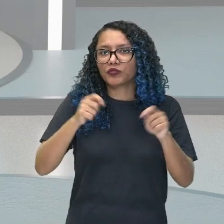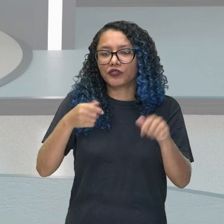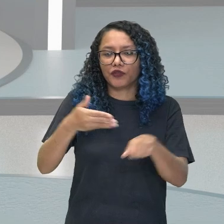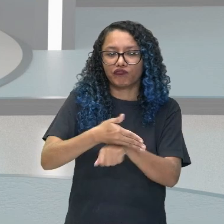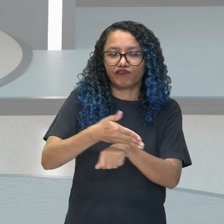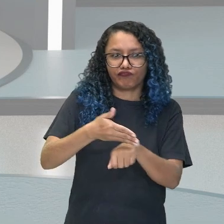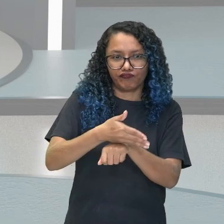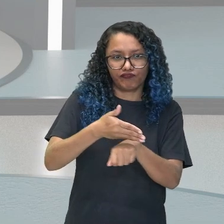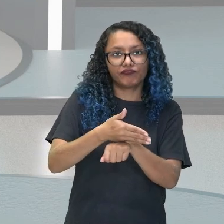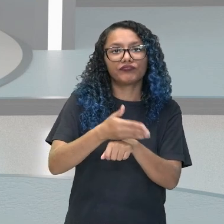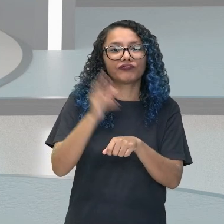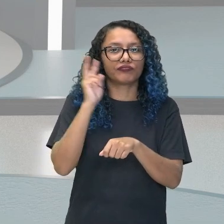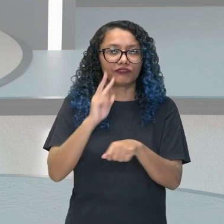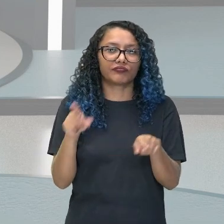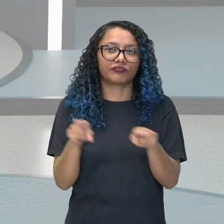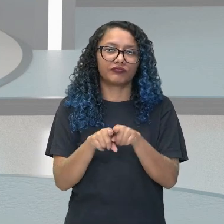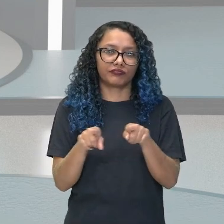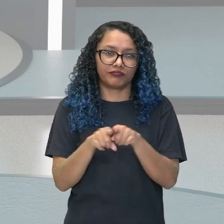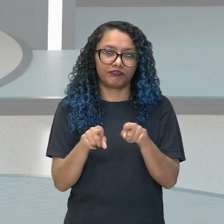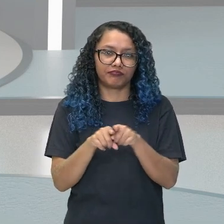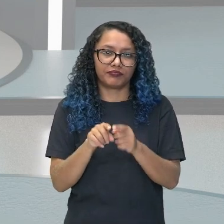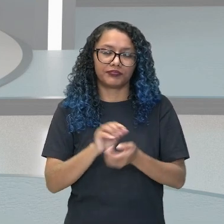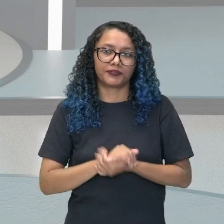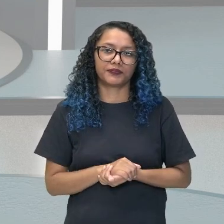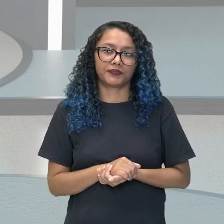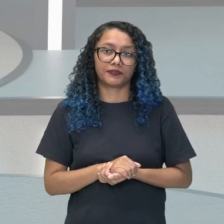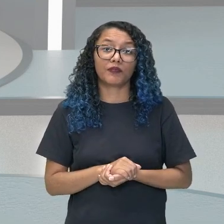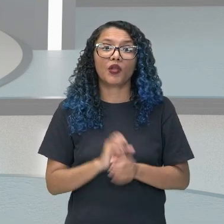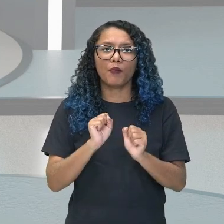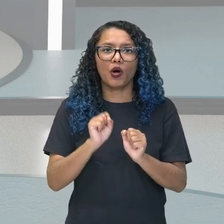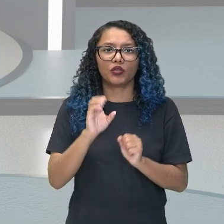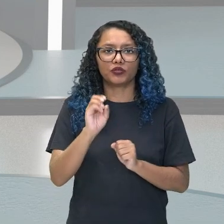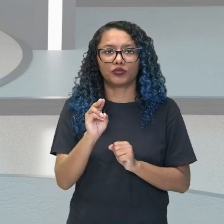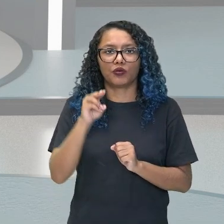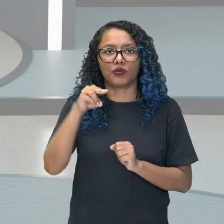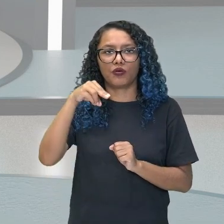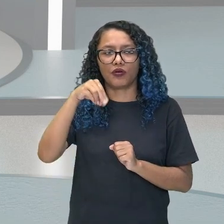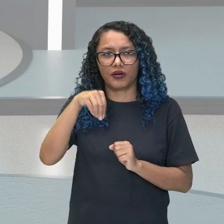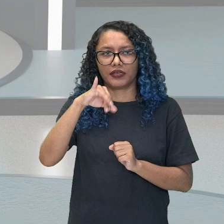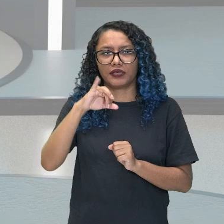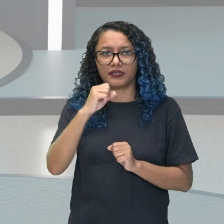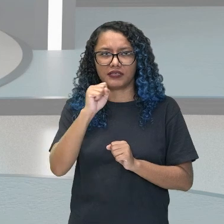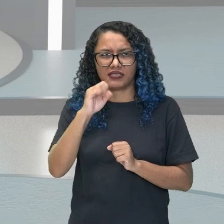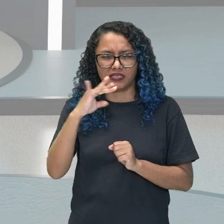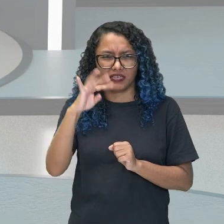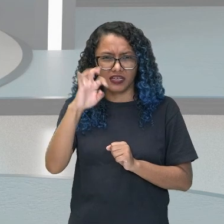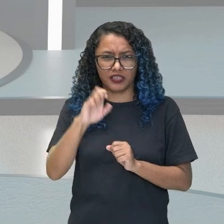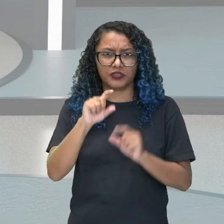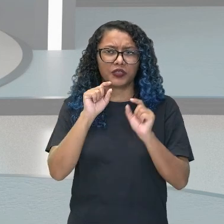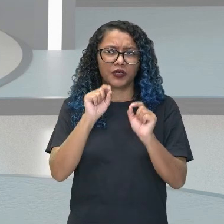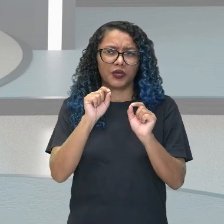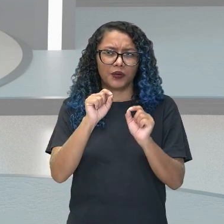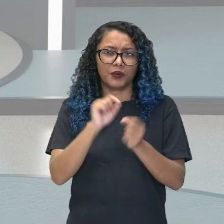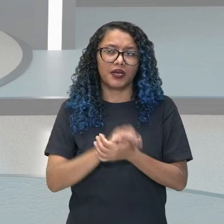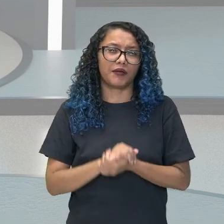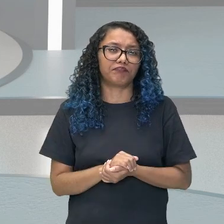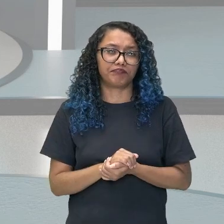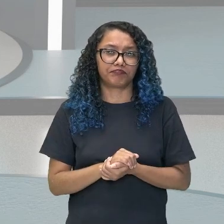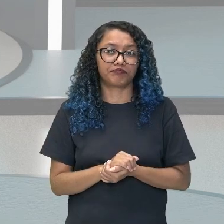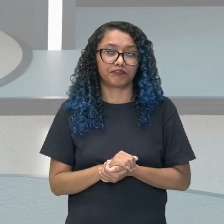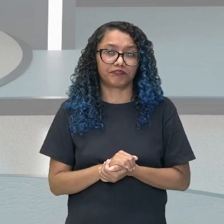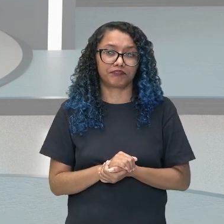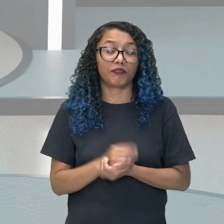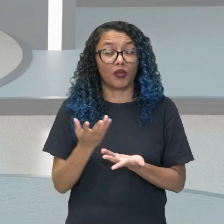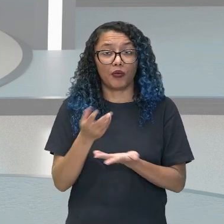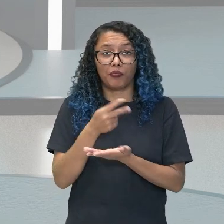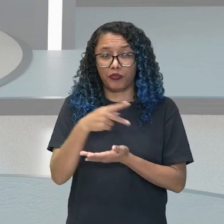Puede ser omnisciente, que es aquella persona que todo lo sabe y va relatando las secuencias.